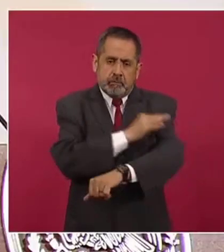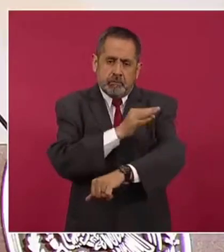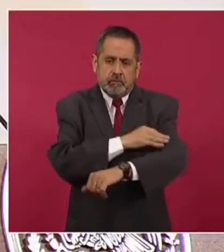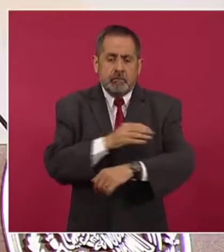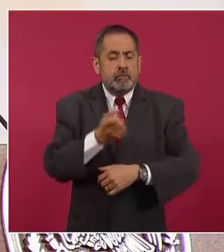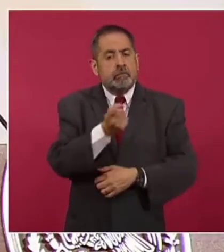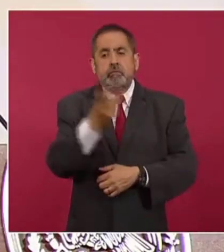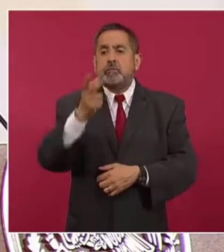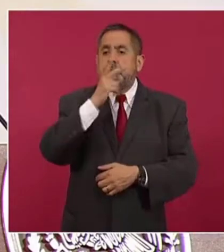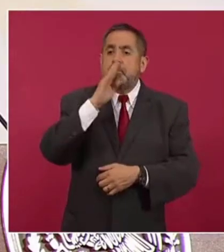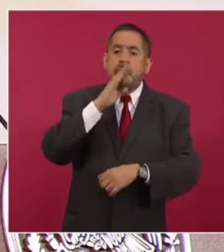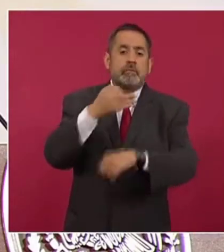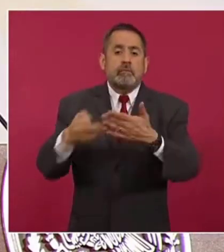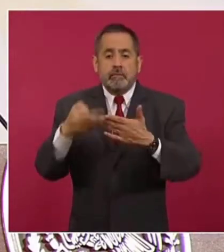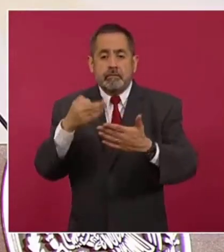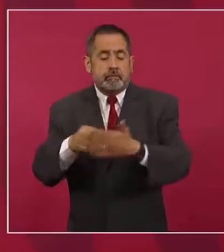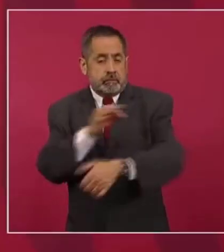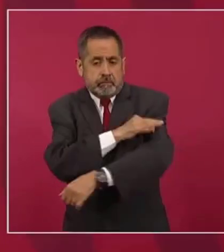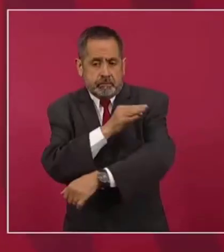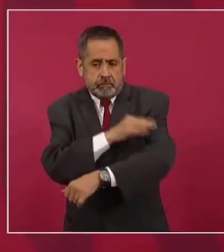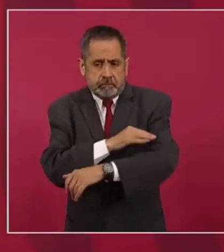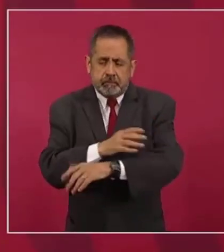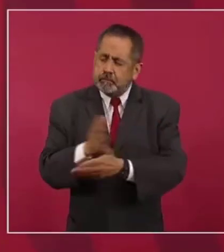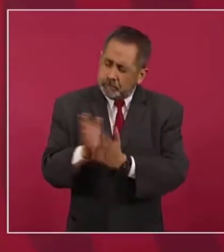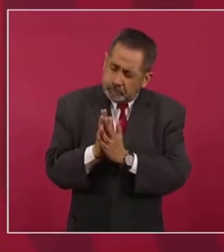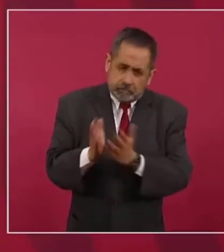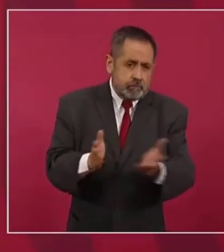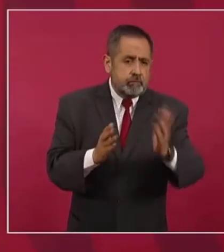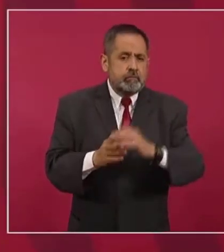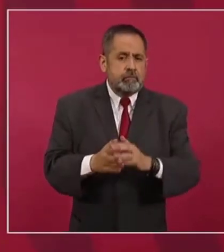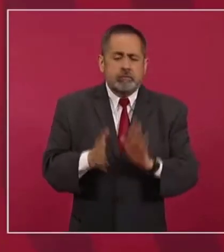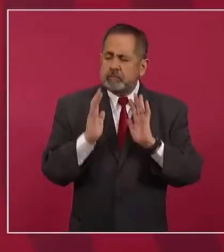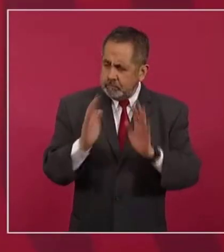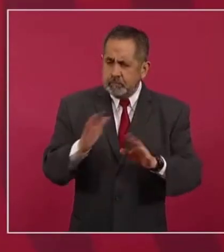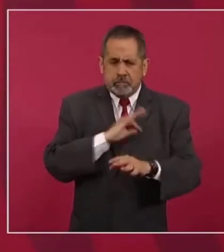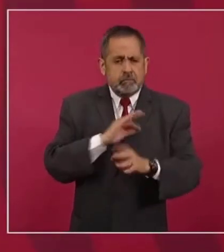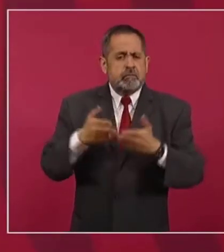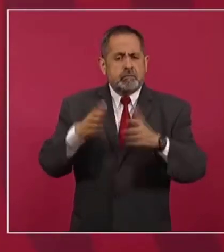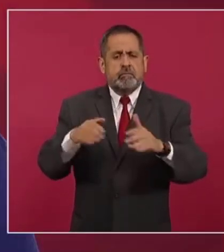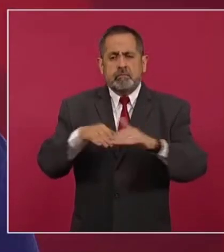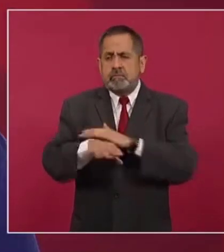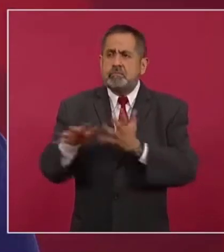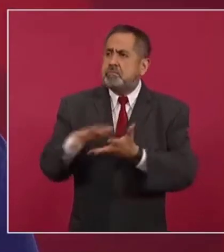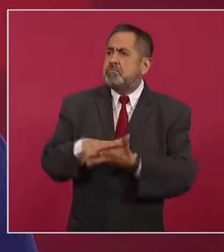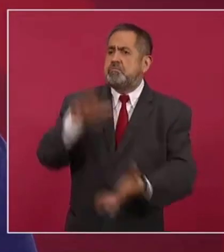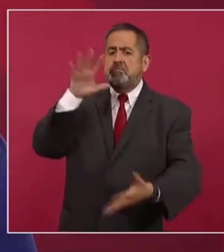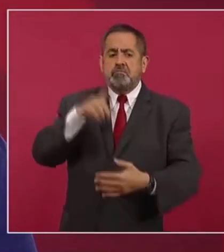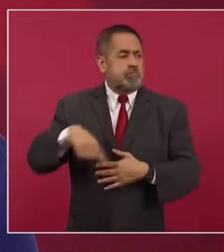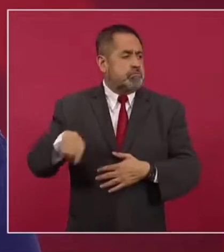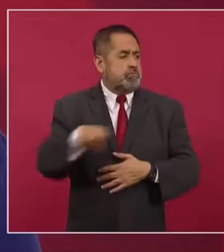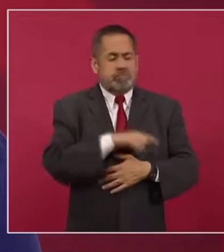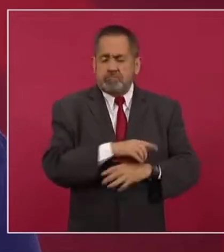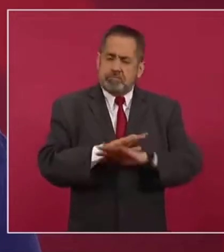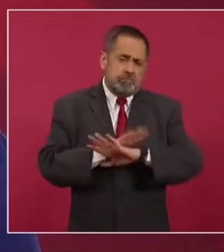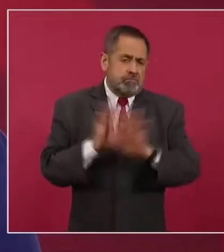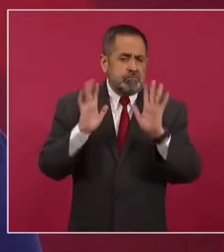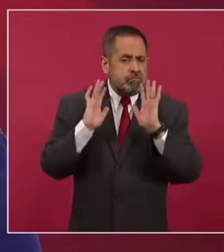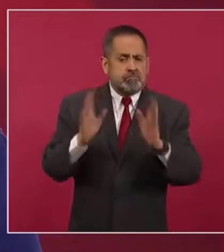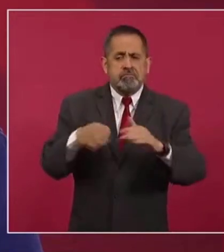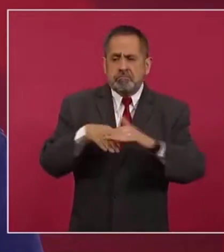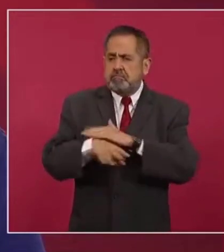faltar. Pero sí, ya estamos en condiciones de estar. Y yo insisto, ya la gran mayoría ya está trabajando de manera